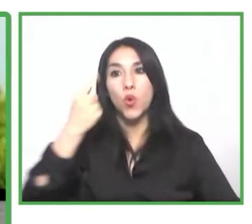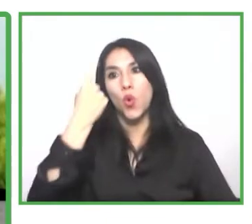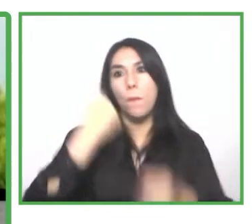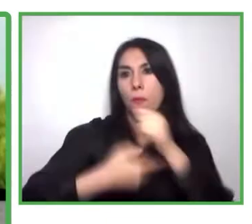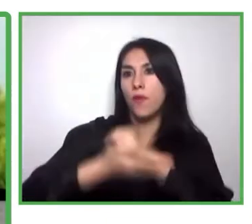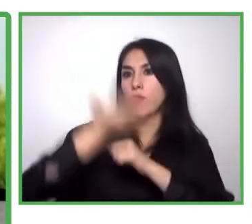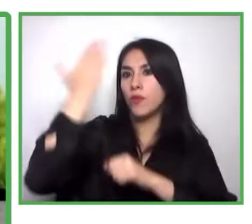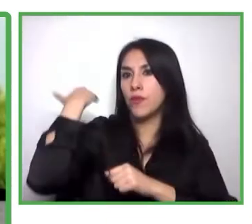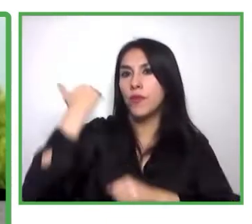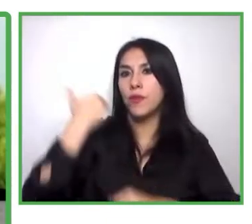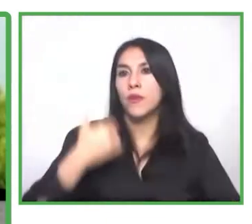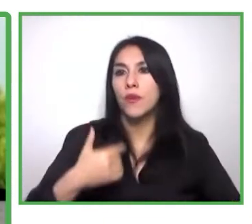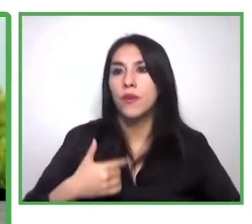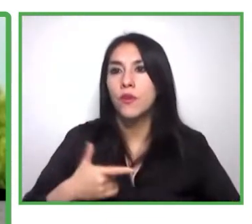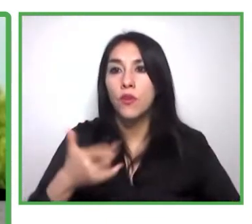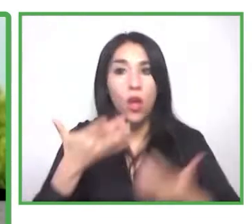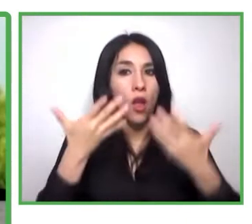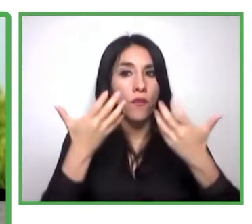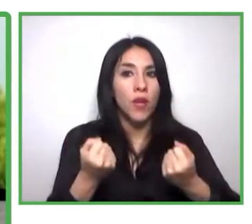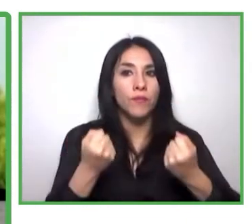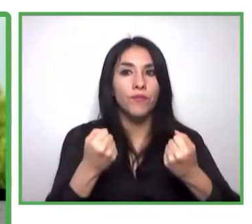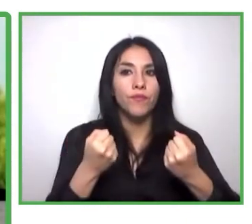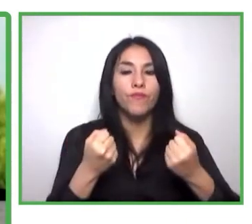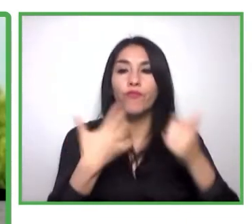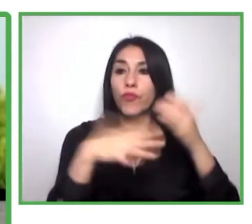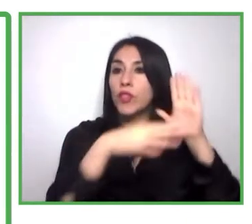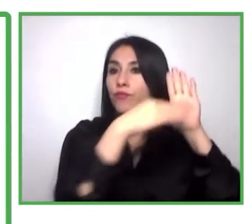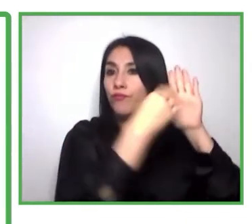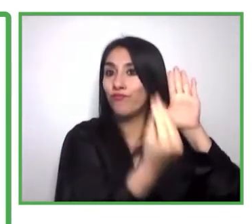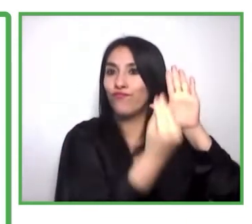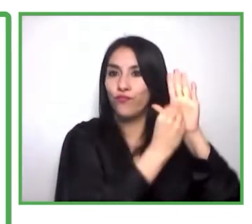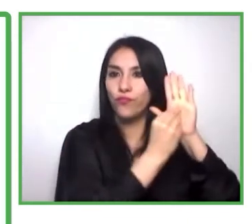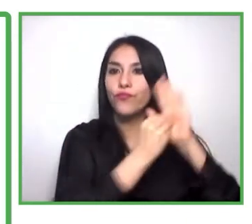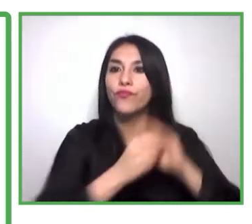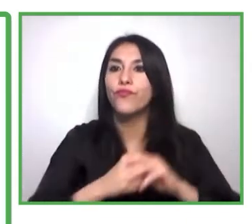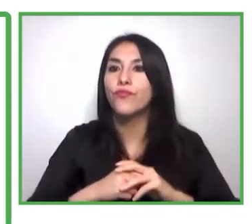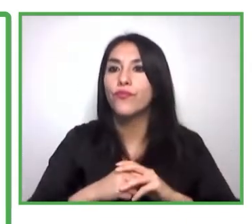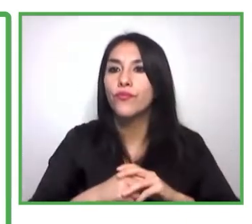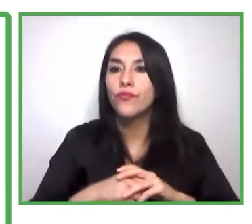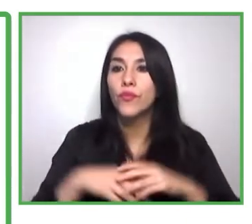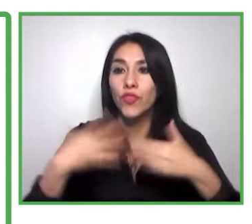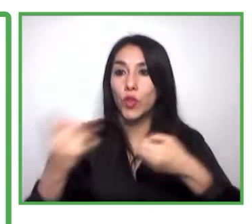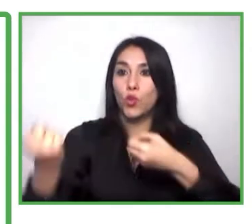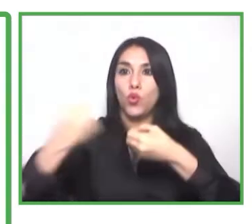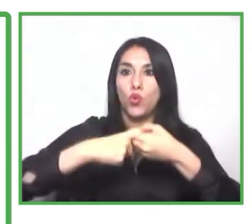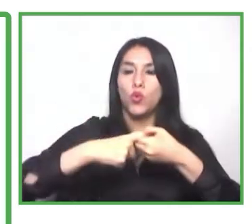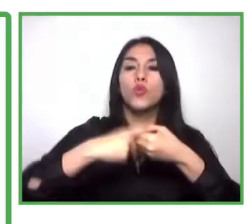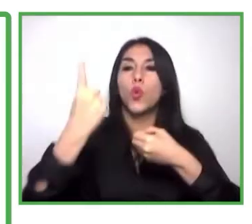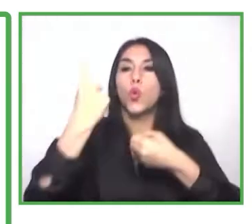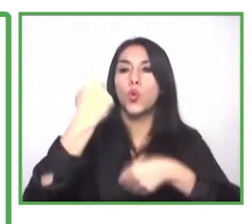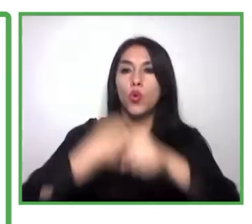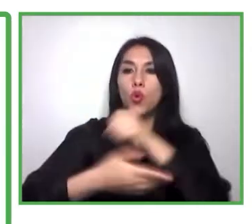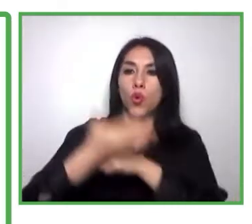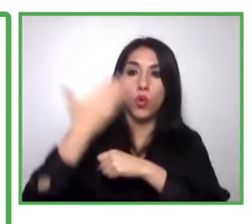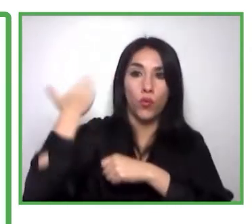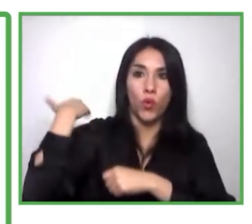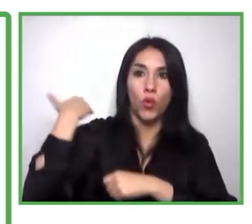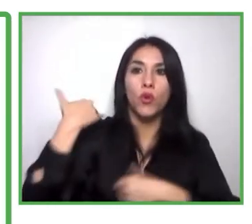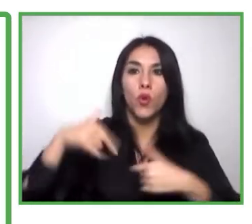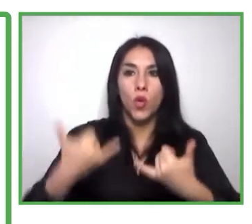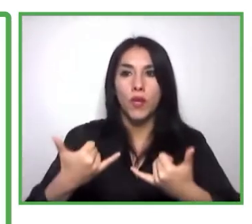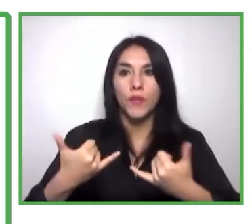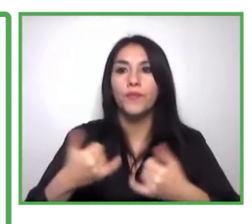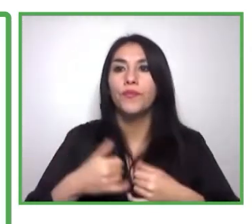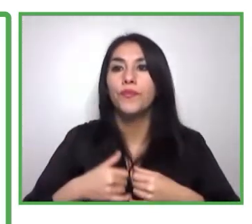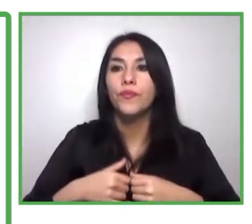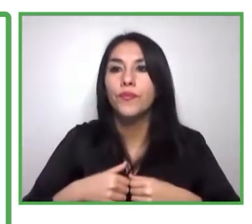año y acá tenemos un stand que es absolutamente accesible, donde por supuesto Redapi siempre nos colabora y nos